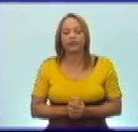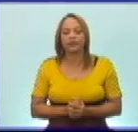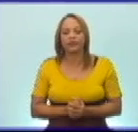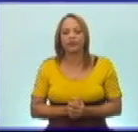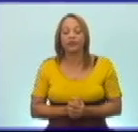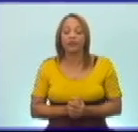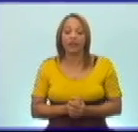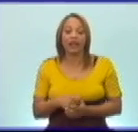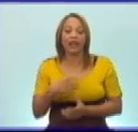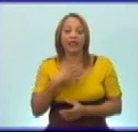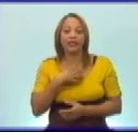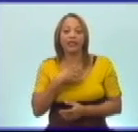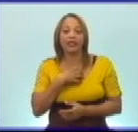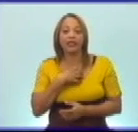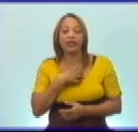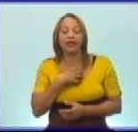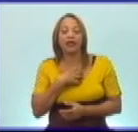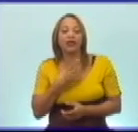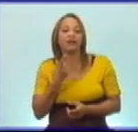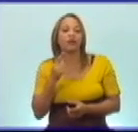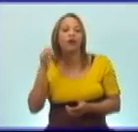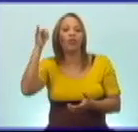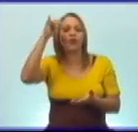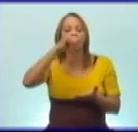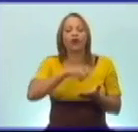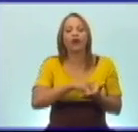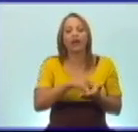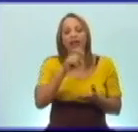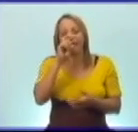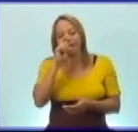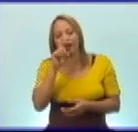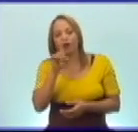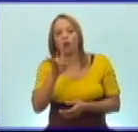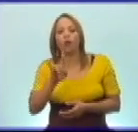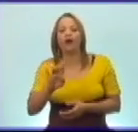Tenía al caer en combate 47 años.